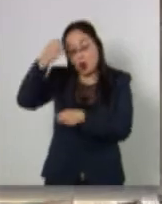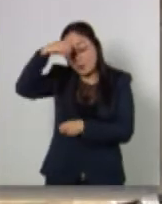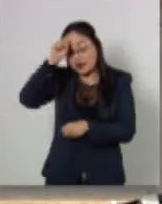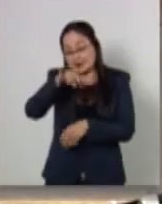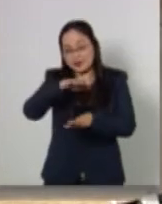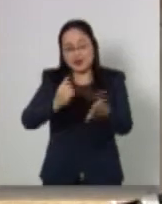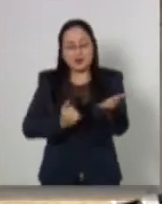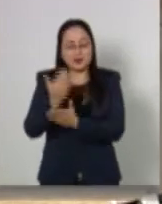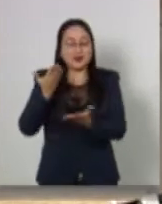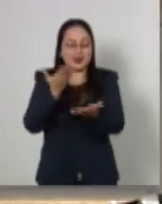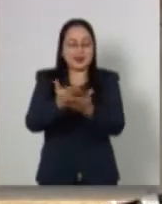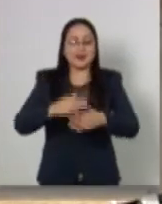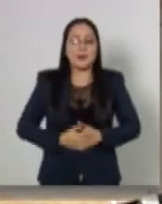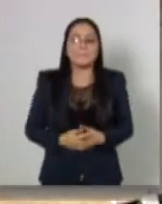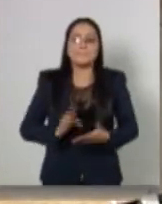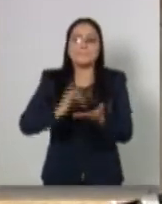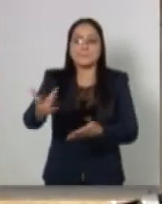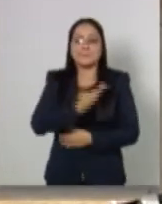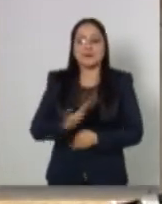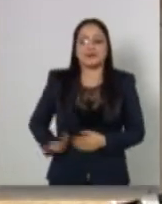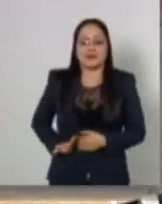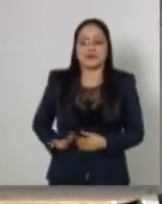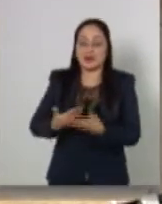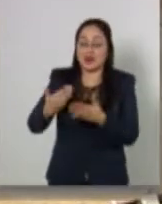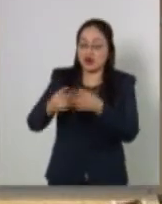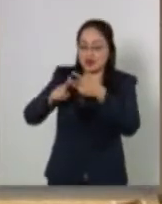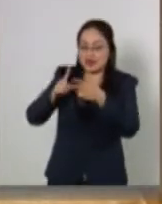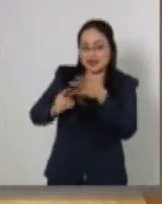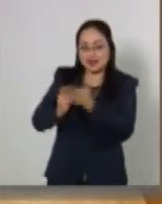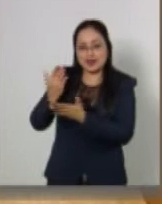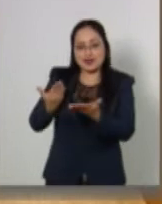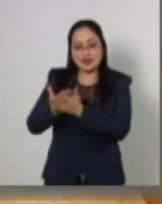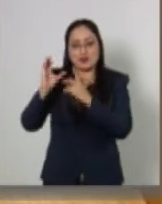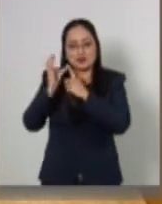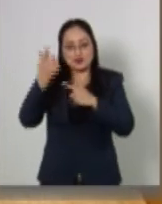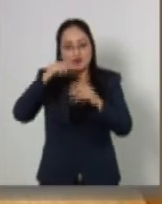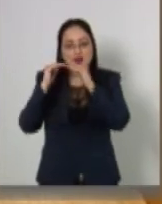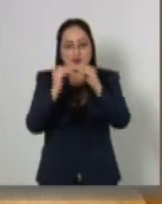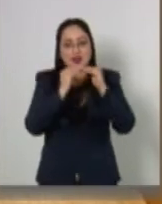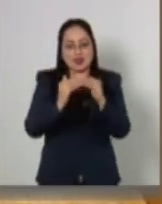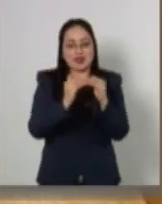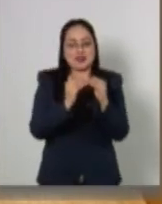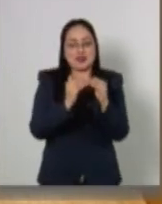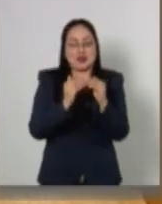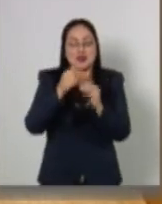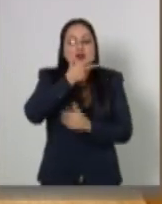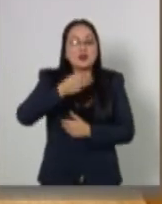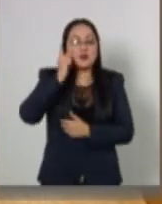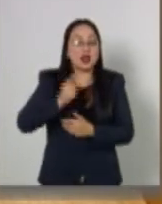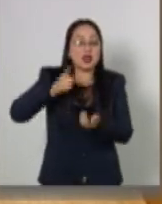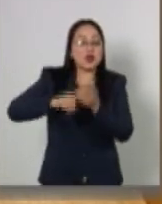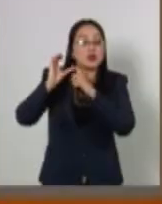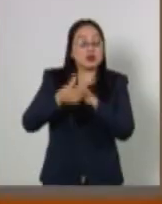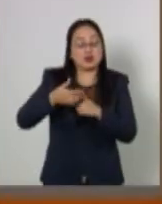Gracias, gracias, presidente. Este tercer dictamen de la Comisión para la Igualdad de Género y de la Comisión